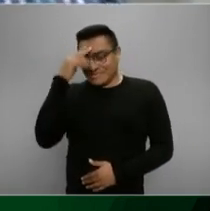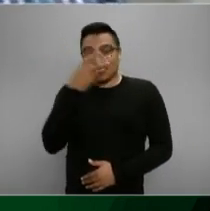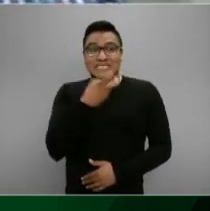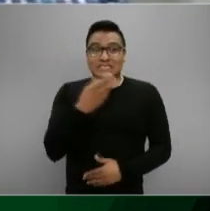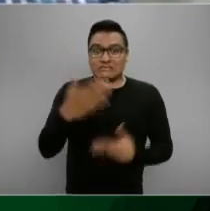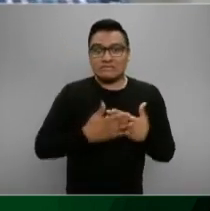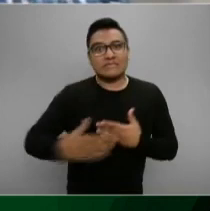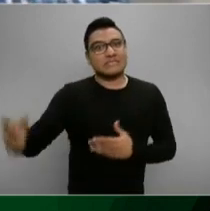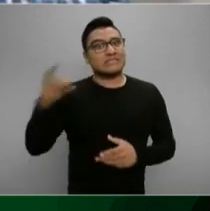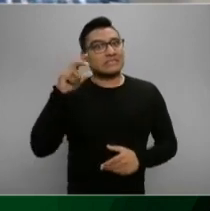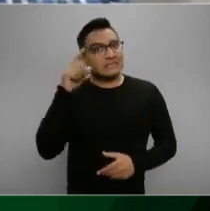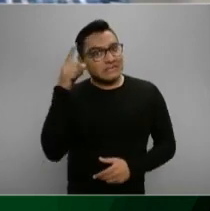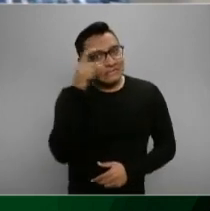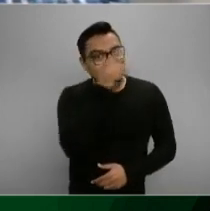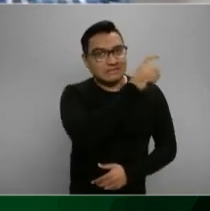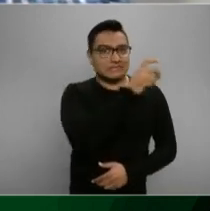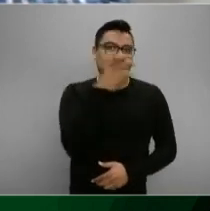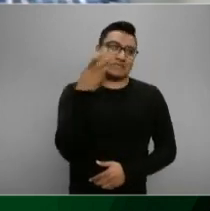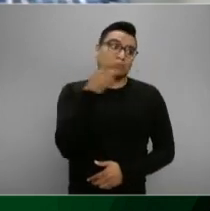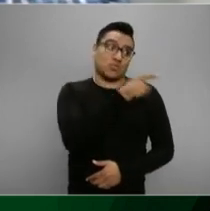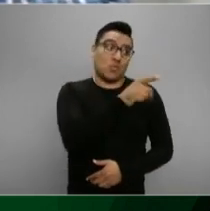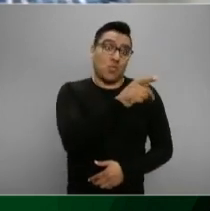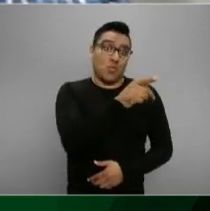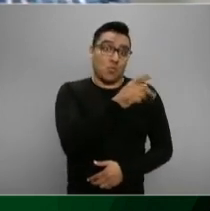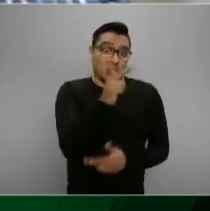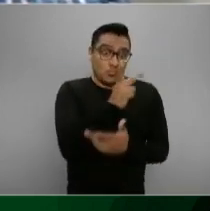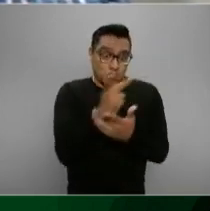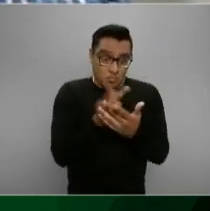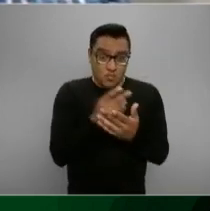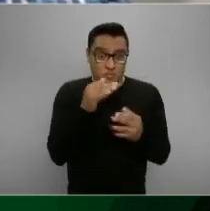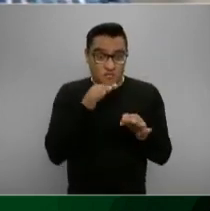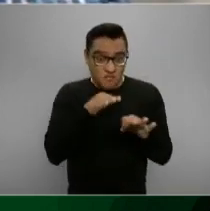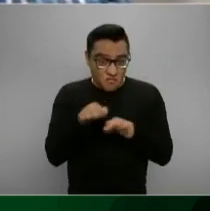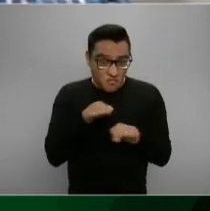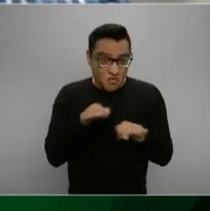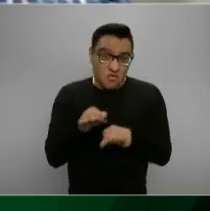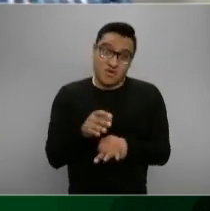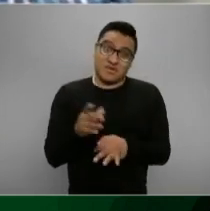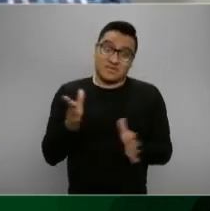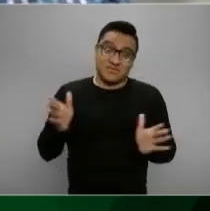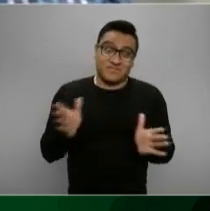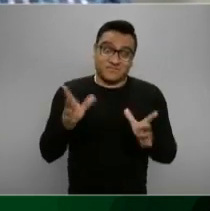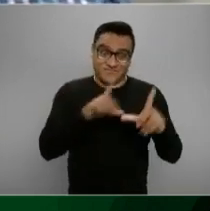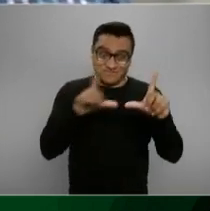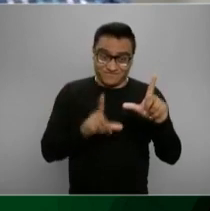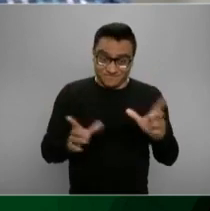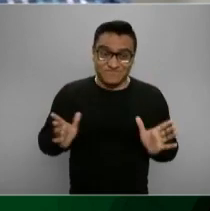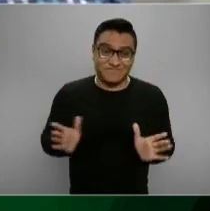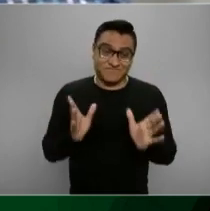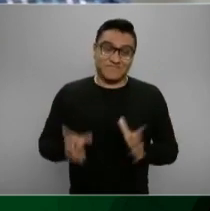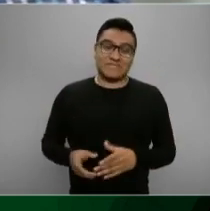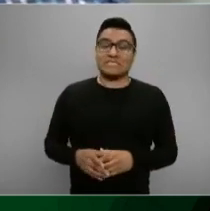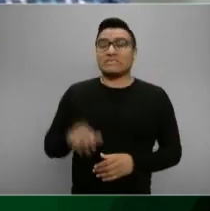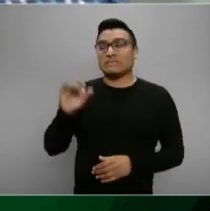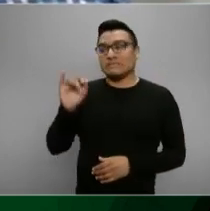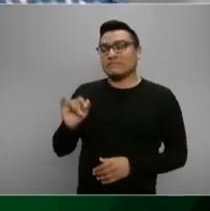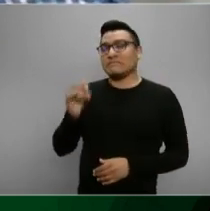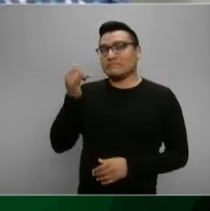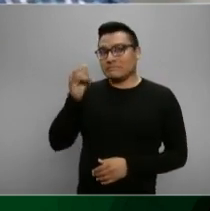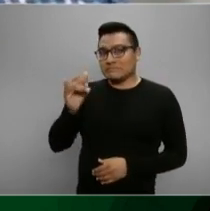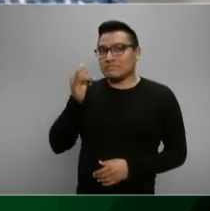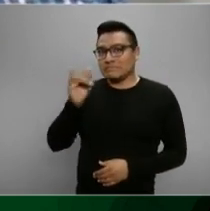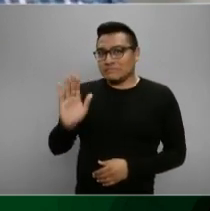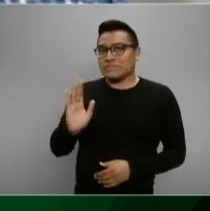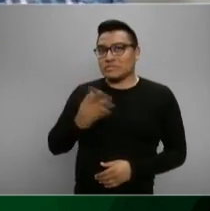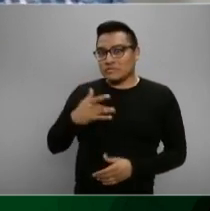súper estratégico para echar a andar empleo en este país. Así será, Alejandro. y